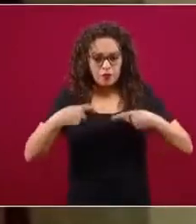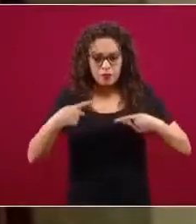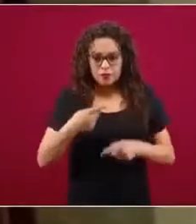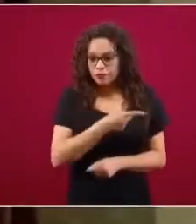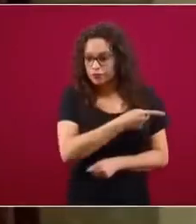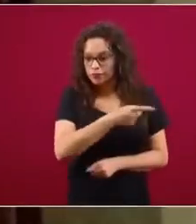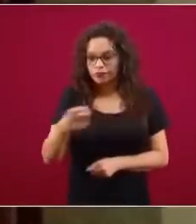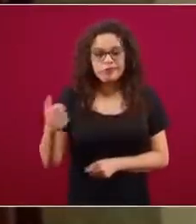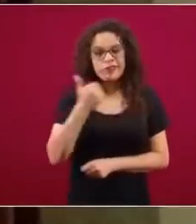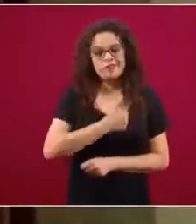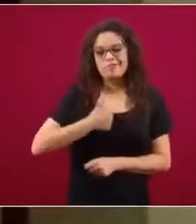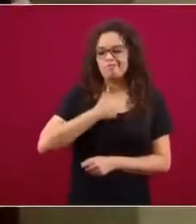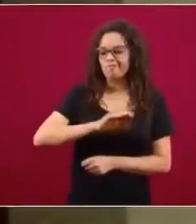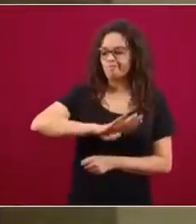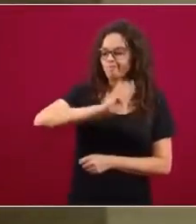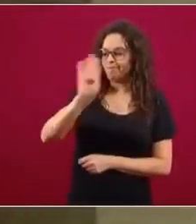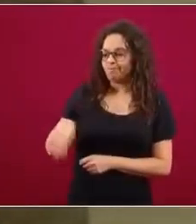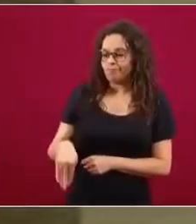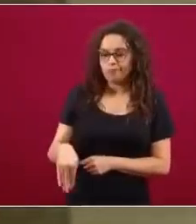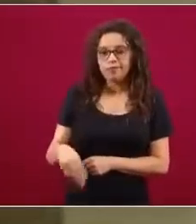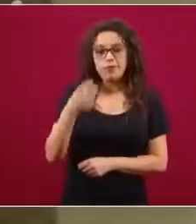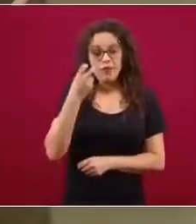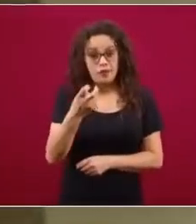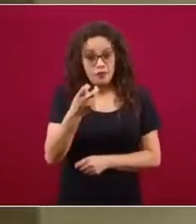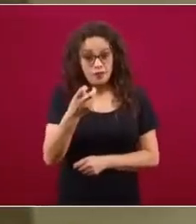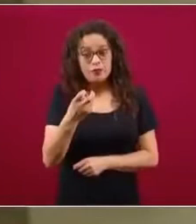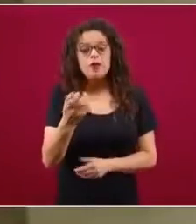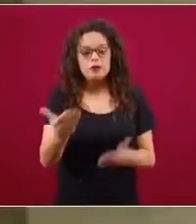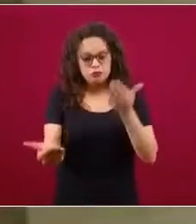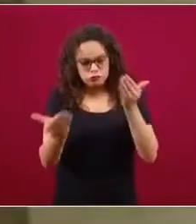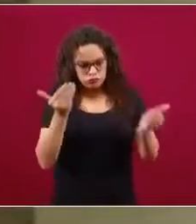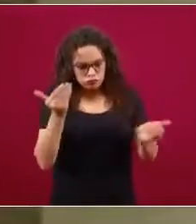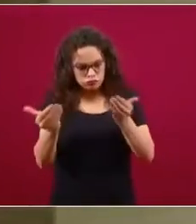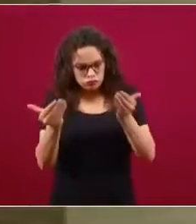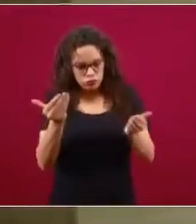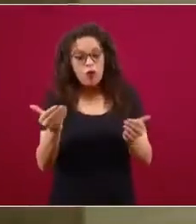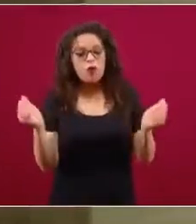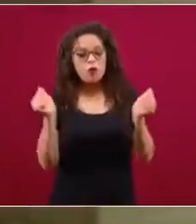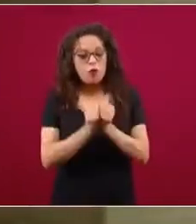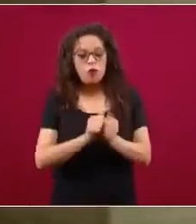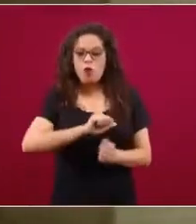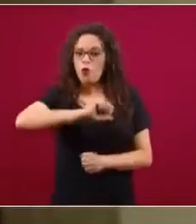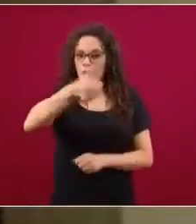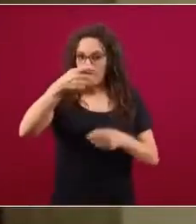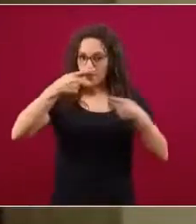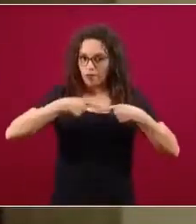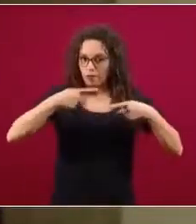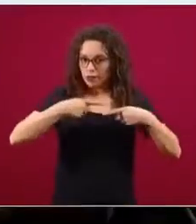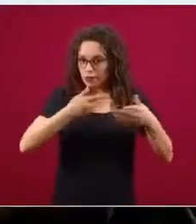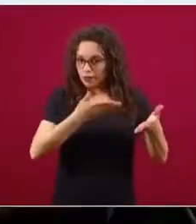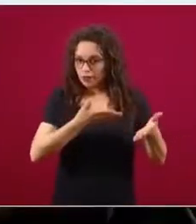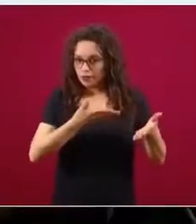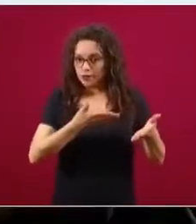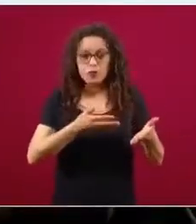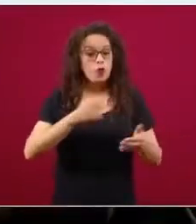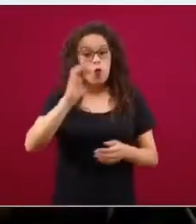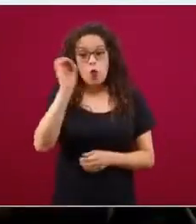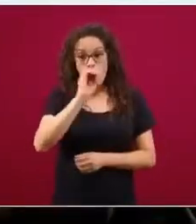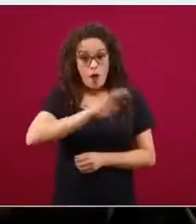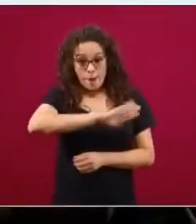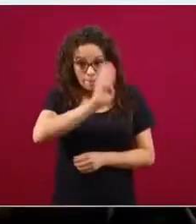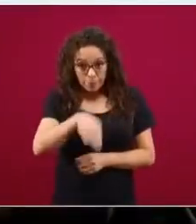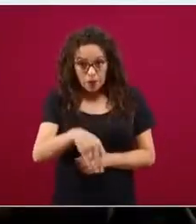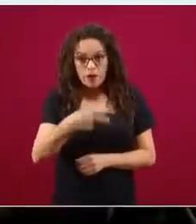lamentablemente fallecieron y en comparación con aquellos individuos que no fallecieron